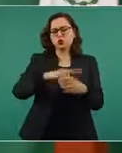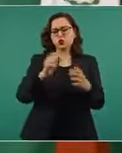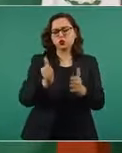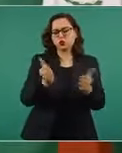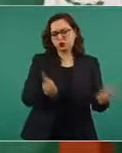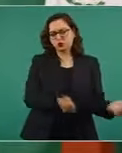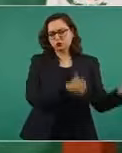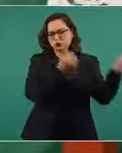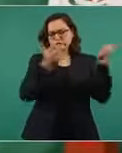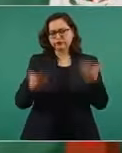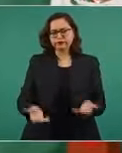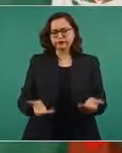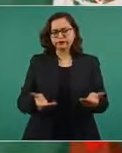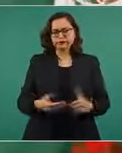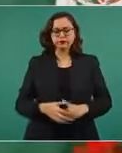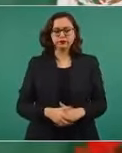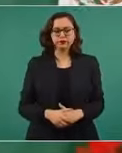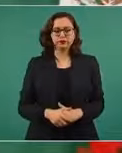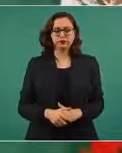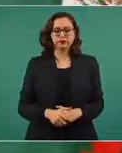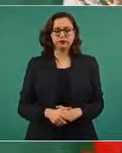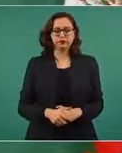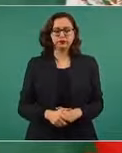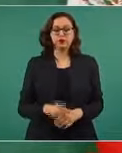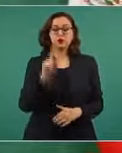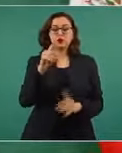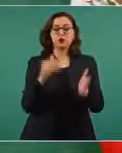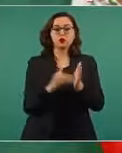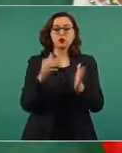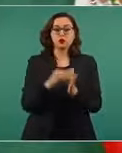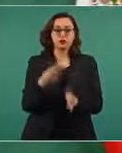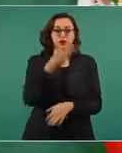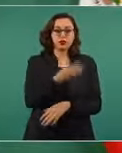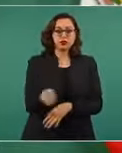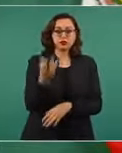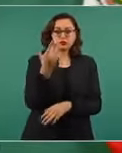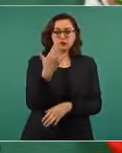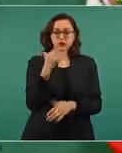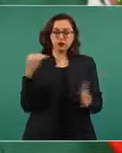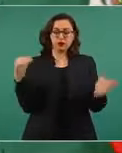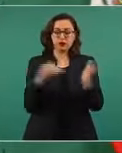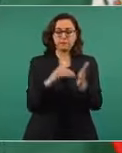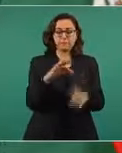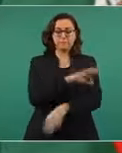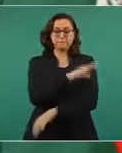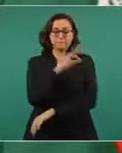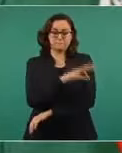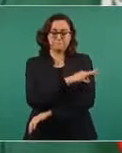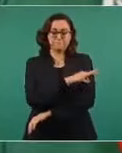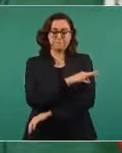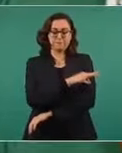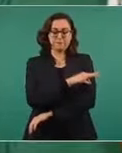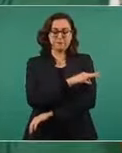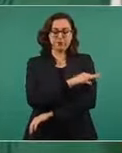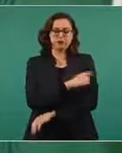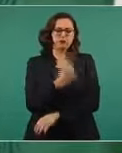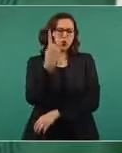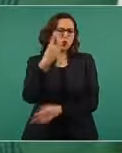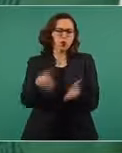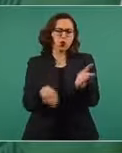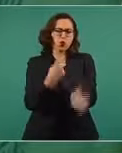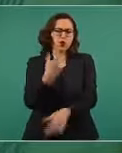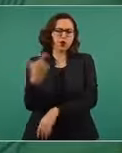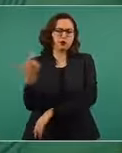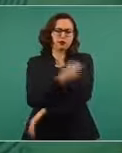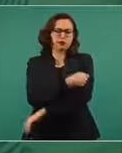de Estados Unidos, un millón 350 mil, que es una dosis de